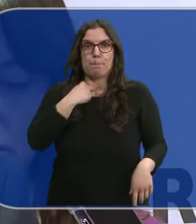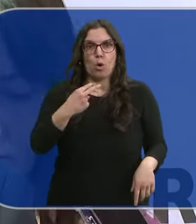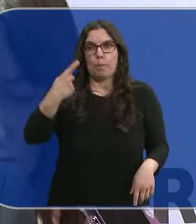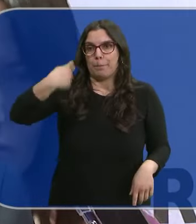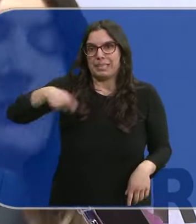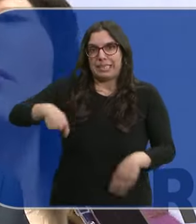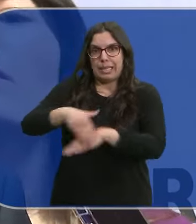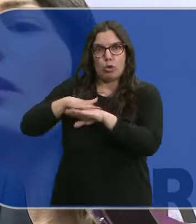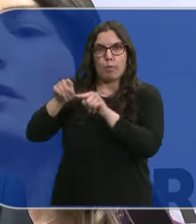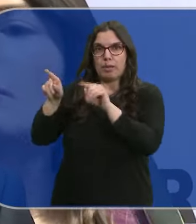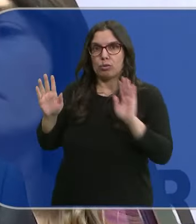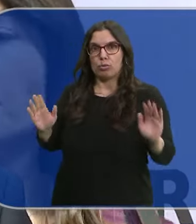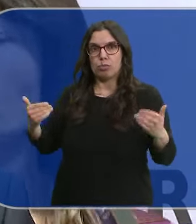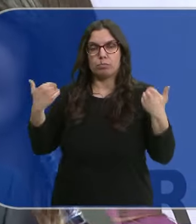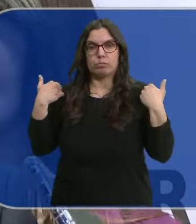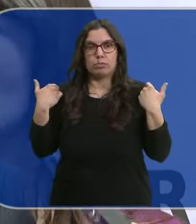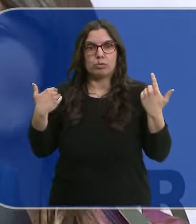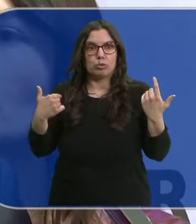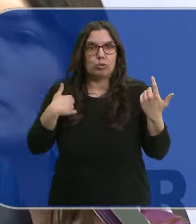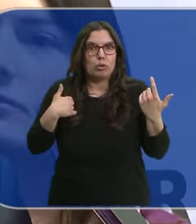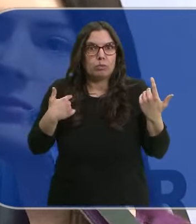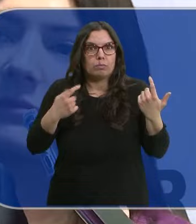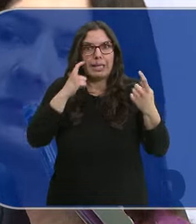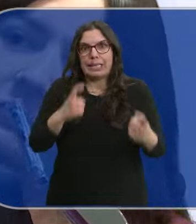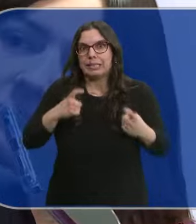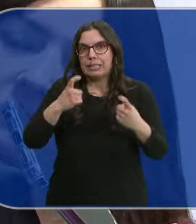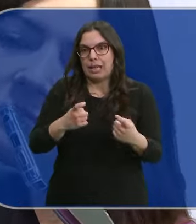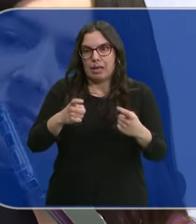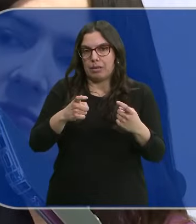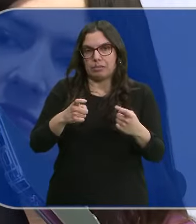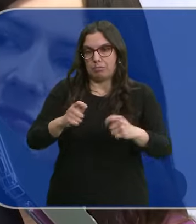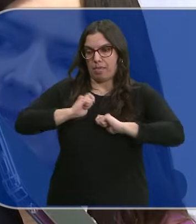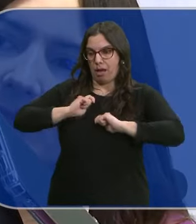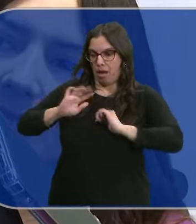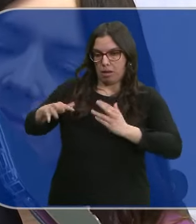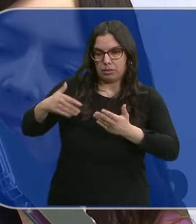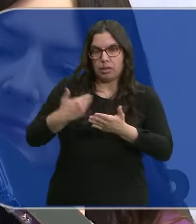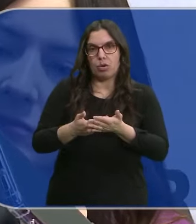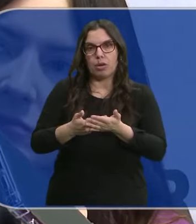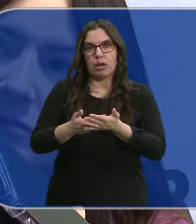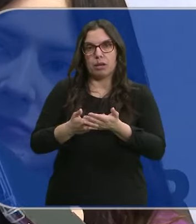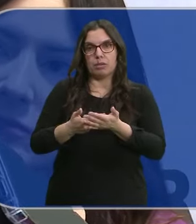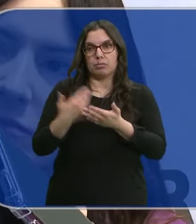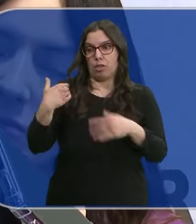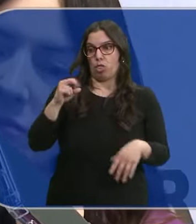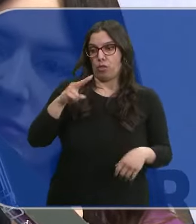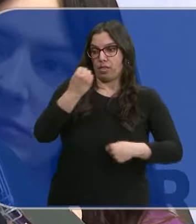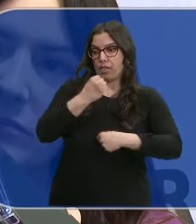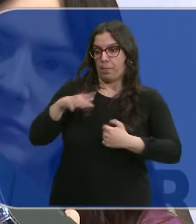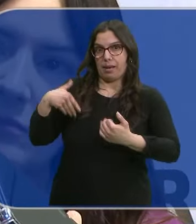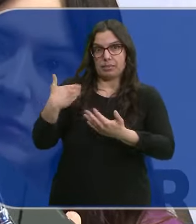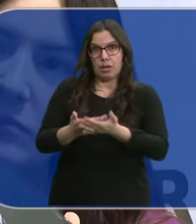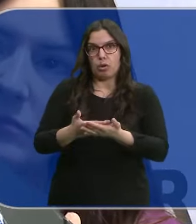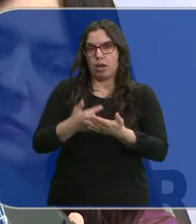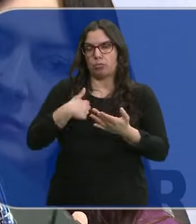presidente del gobierno. Y yo voy a intentar, como lo llevo haciendo desde mi nombramiento el pasado día 12 de diciembre,